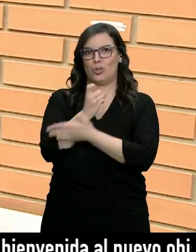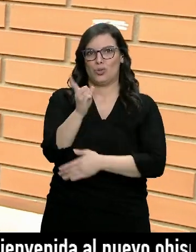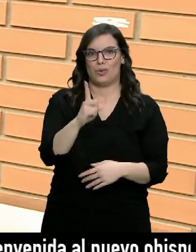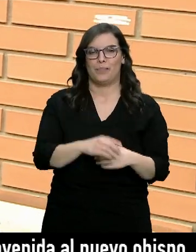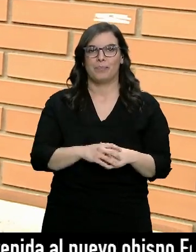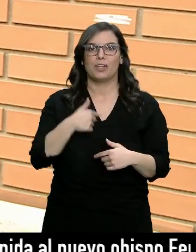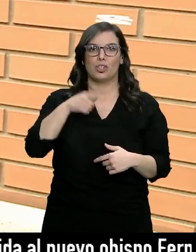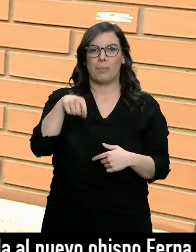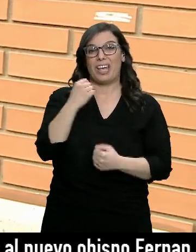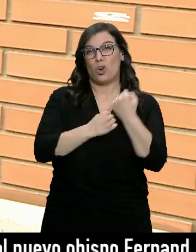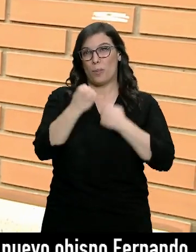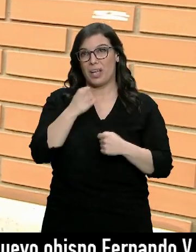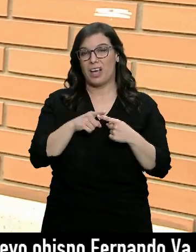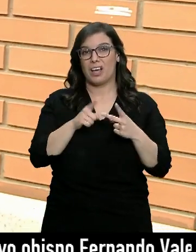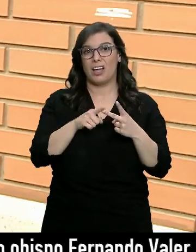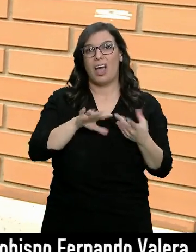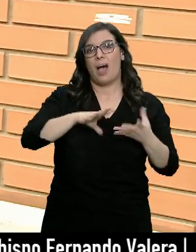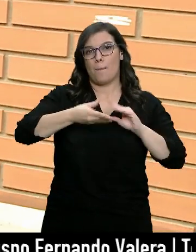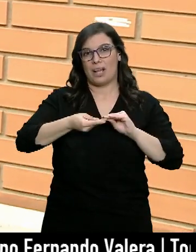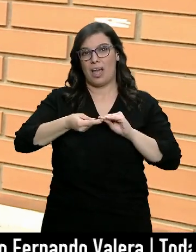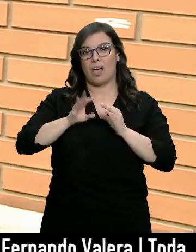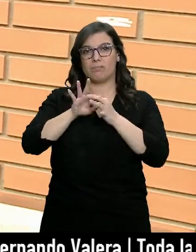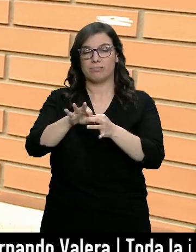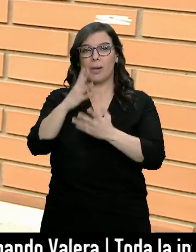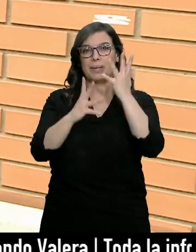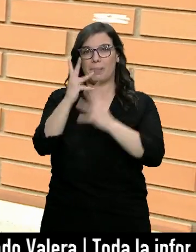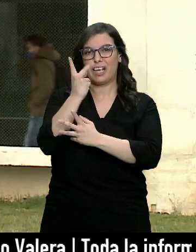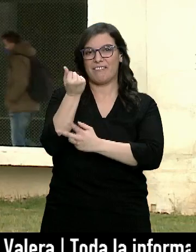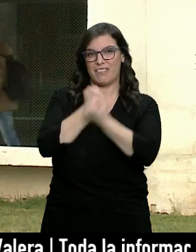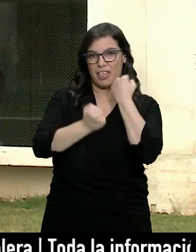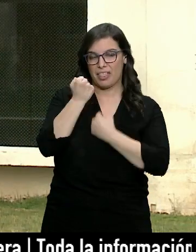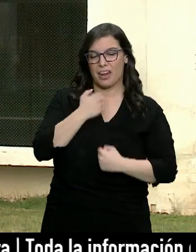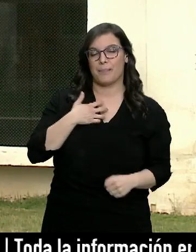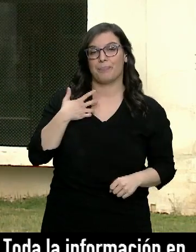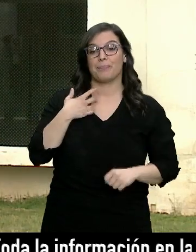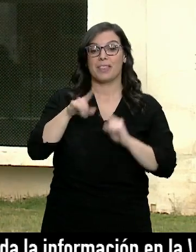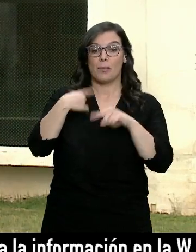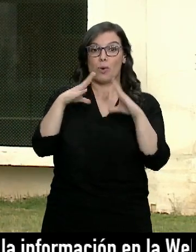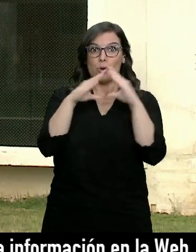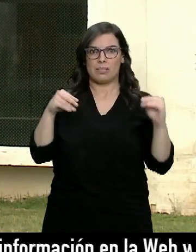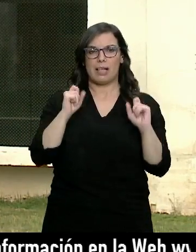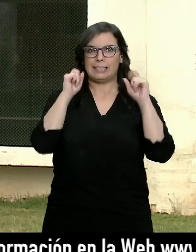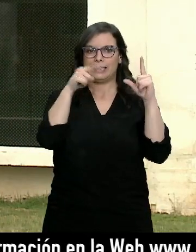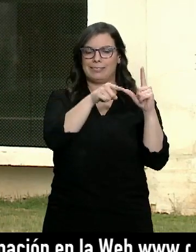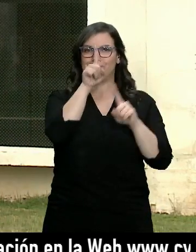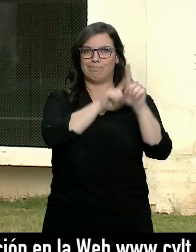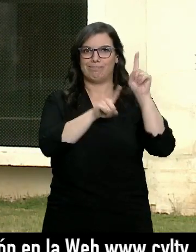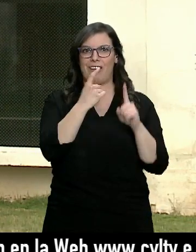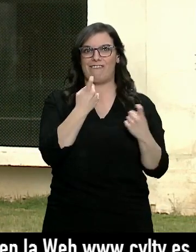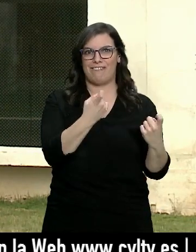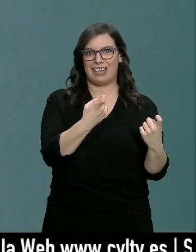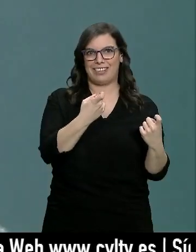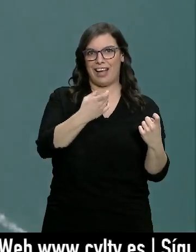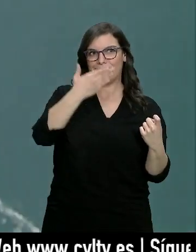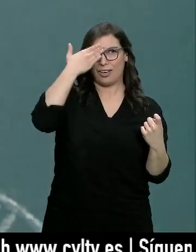matemáticas en economía, aplicado pues un poco a matemática financiera. En la universidad detectan ese déficit en los futuros